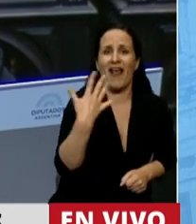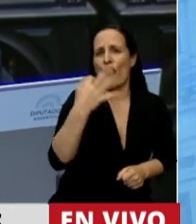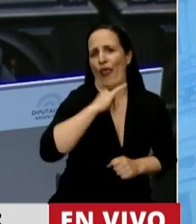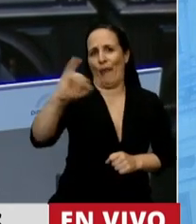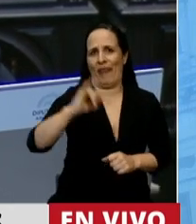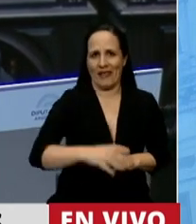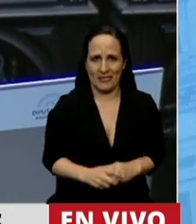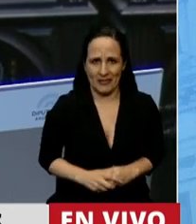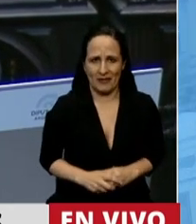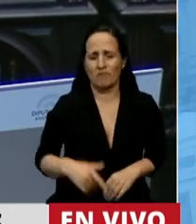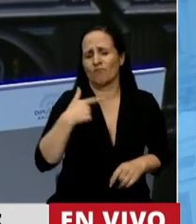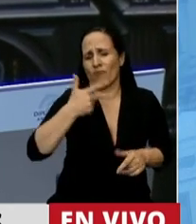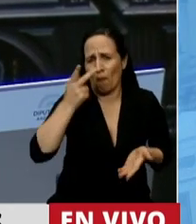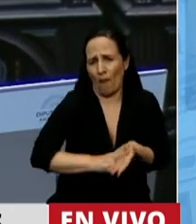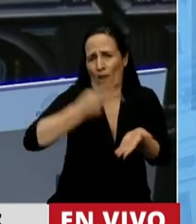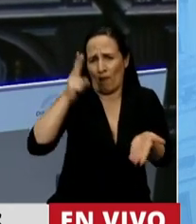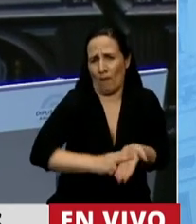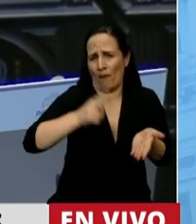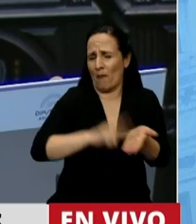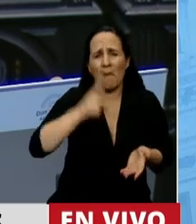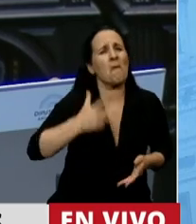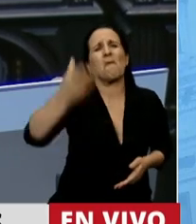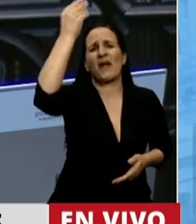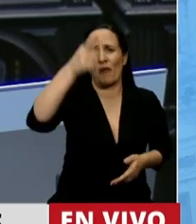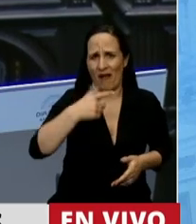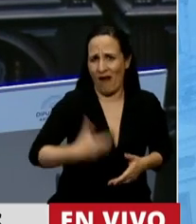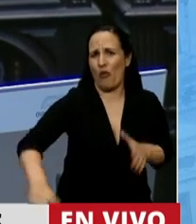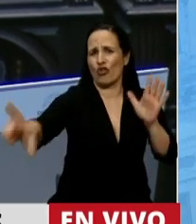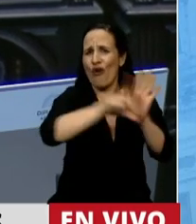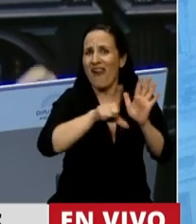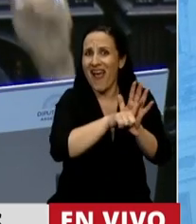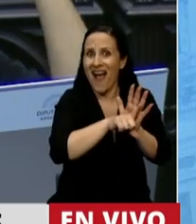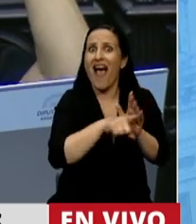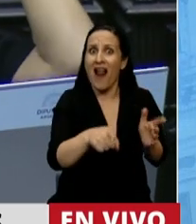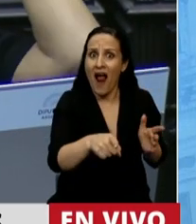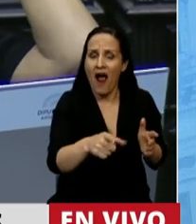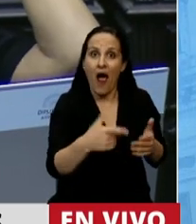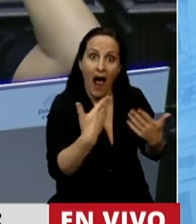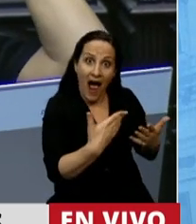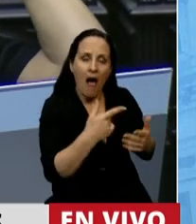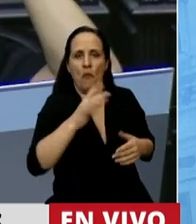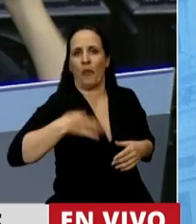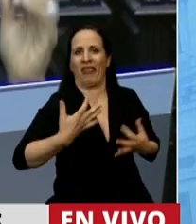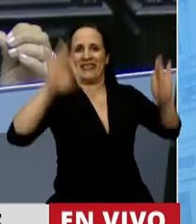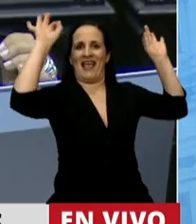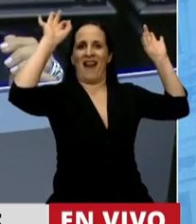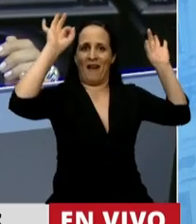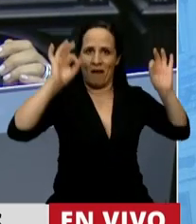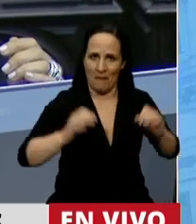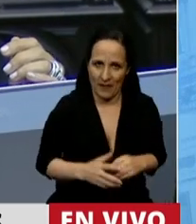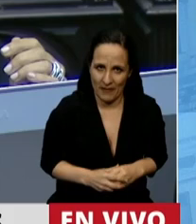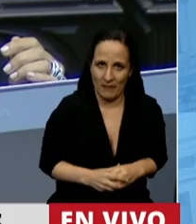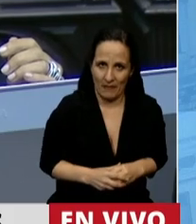Y lo repetimos mil veces, el aborto legal salva vidas. La realidad